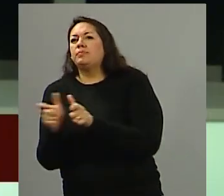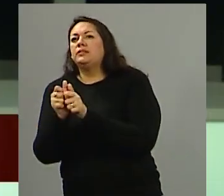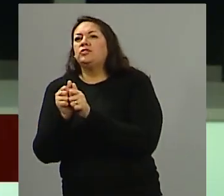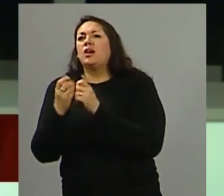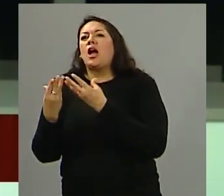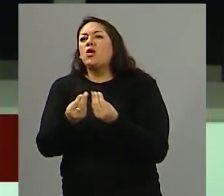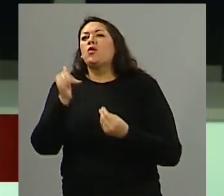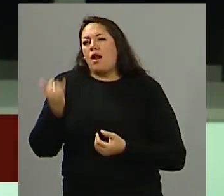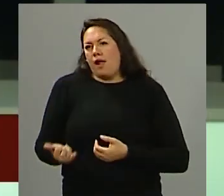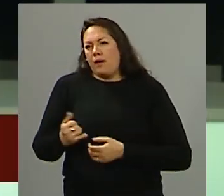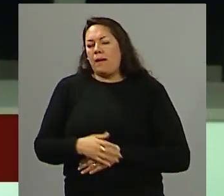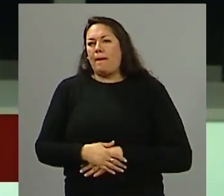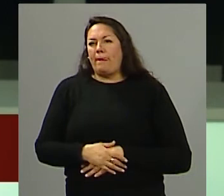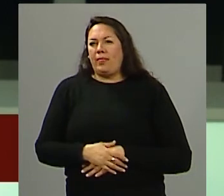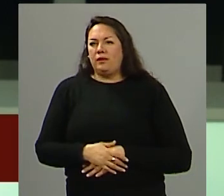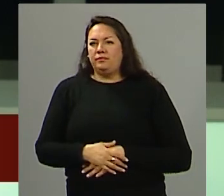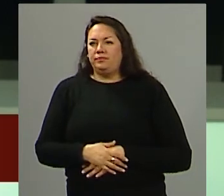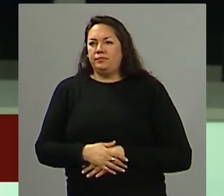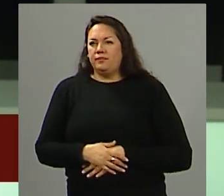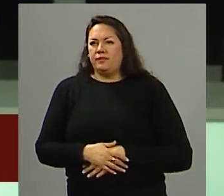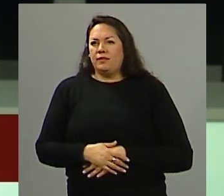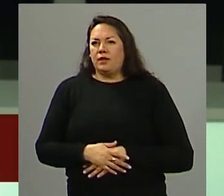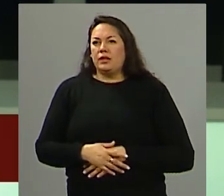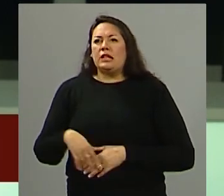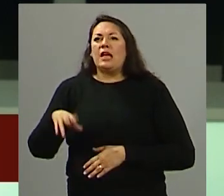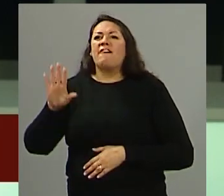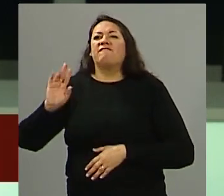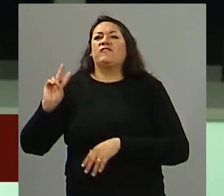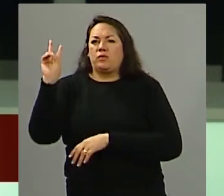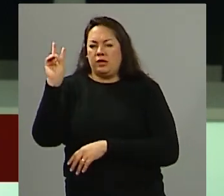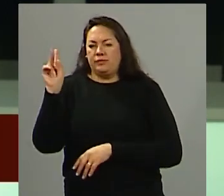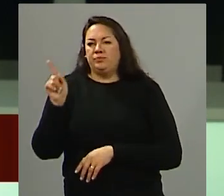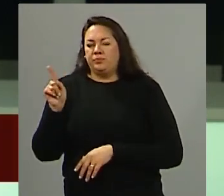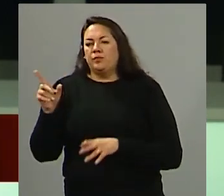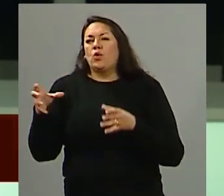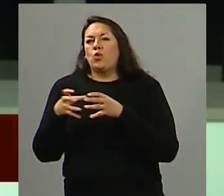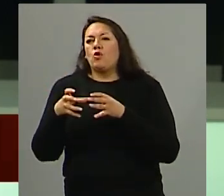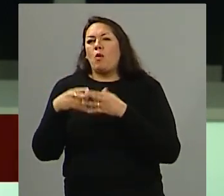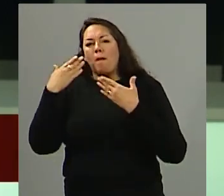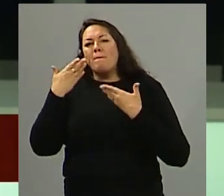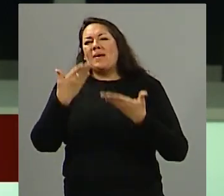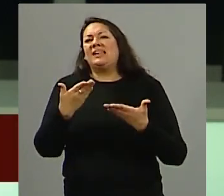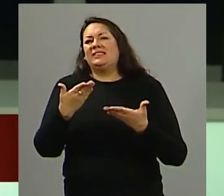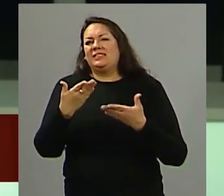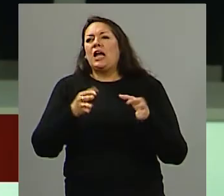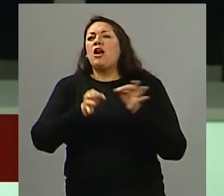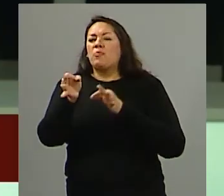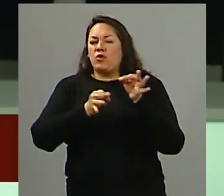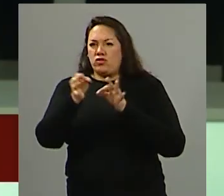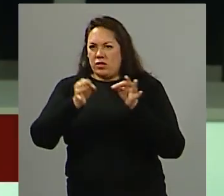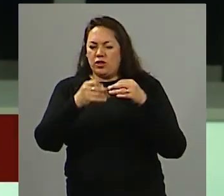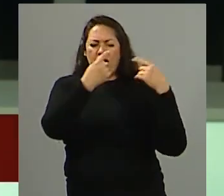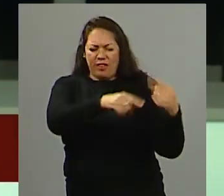de bloque senadoras del bloque del PJ del Frente Legí y la verdad que lo presentamos porque había una gran